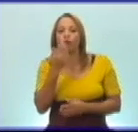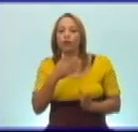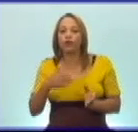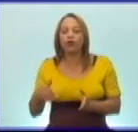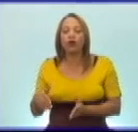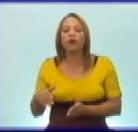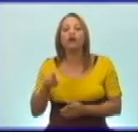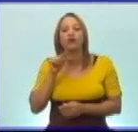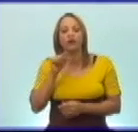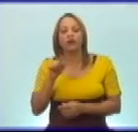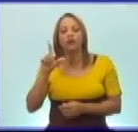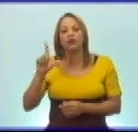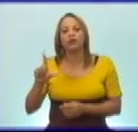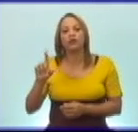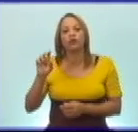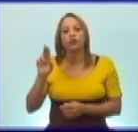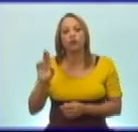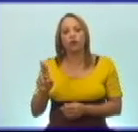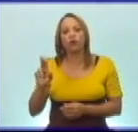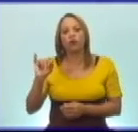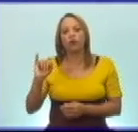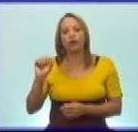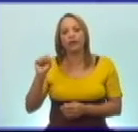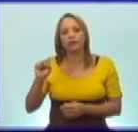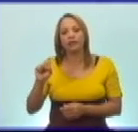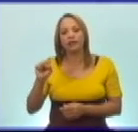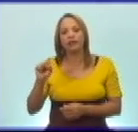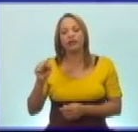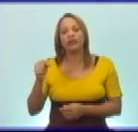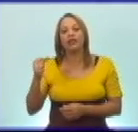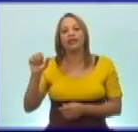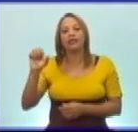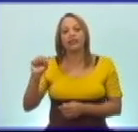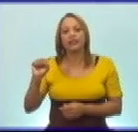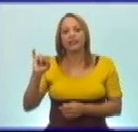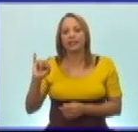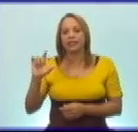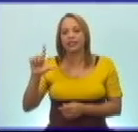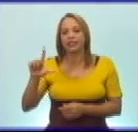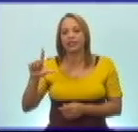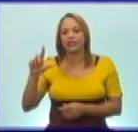combatiente y piloto Luis Alfonso Silva Tablada.